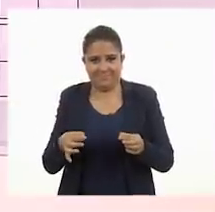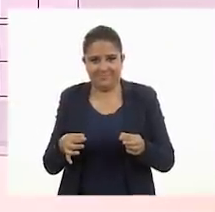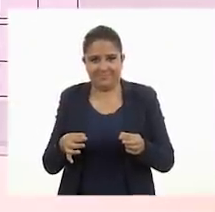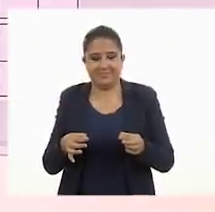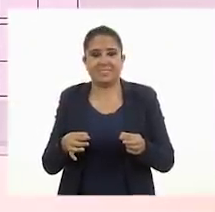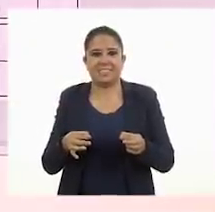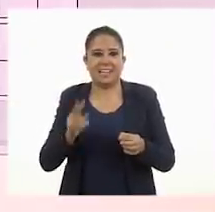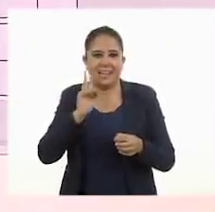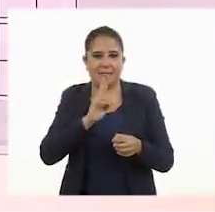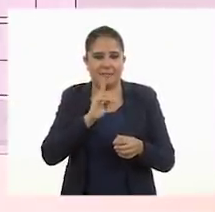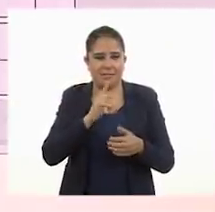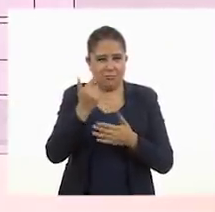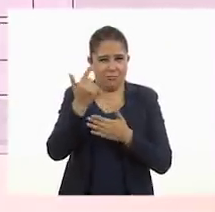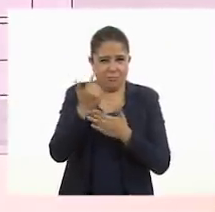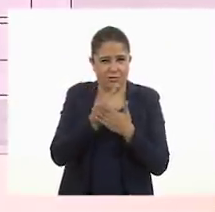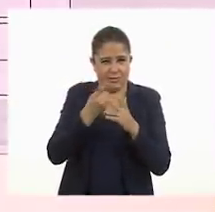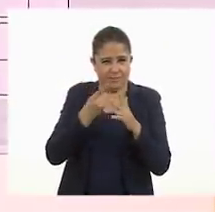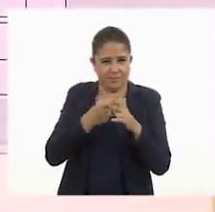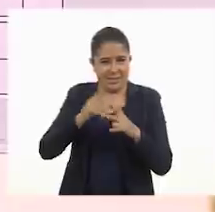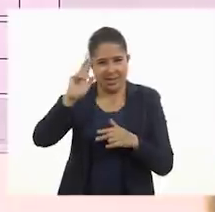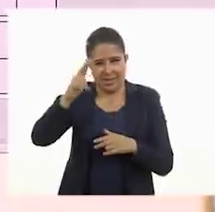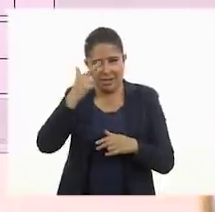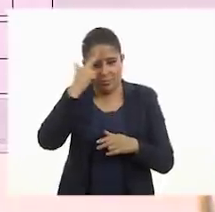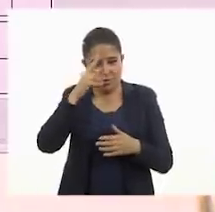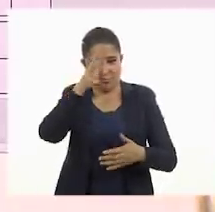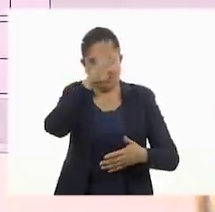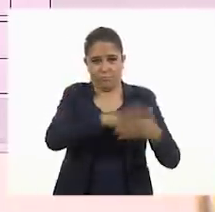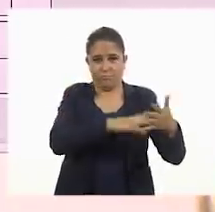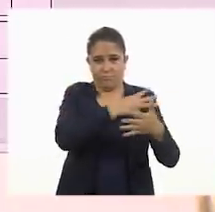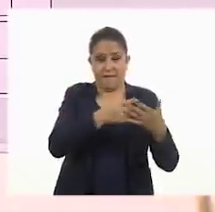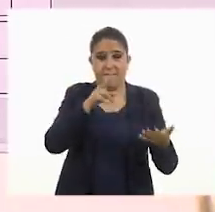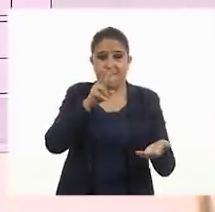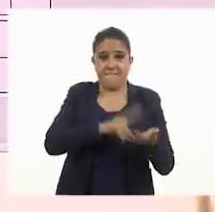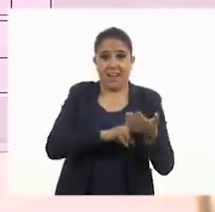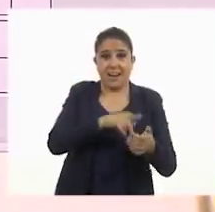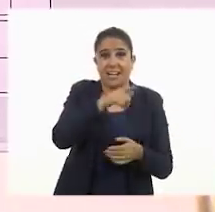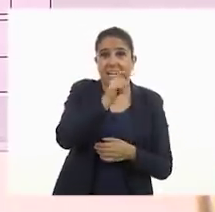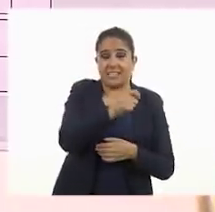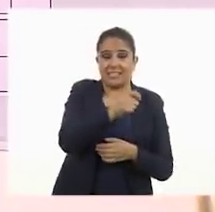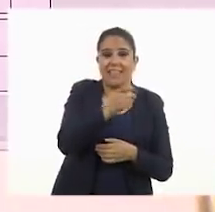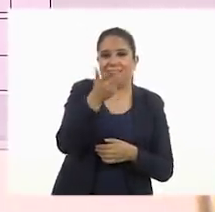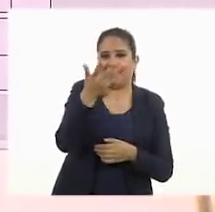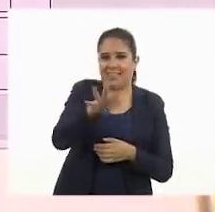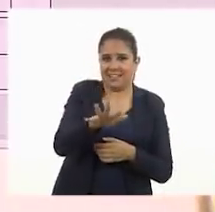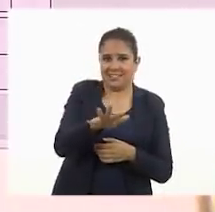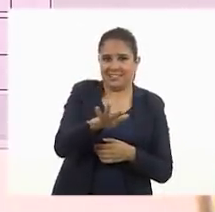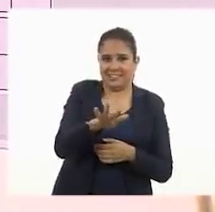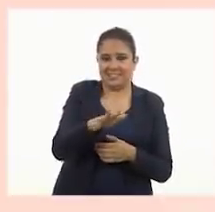Vamos a contar. Entonces, recordemos que un tablero nos equivale a diez.